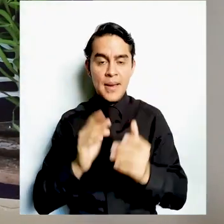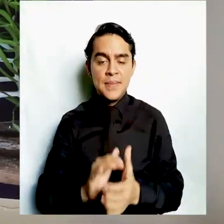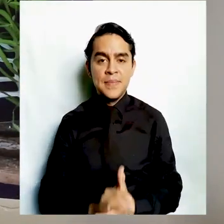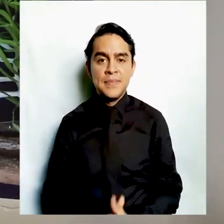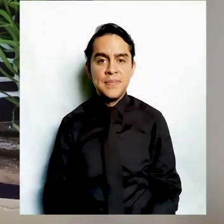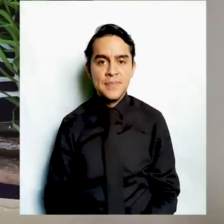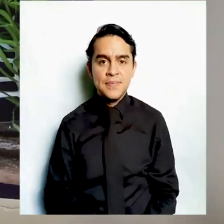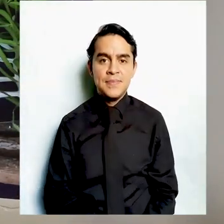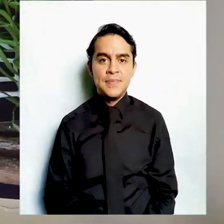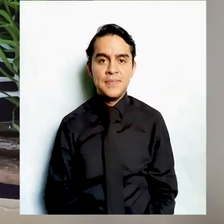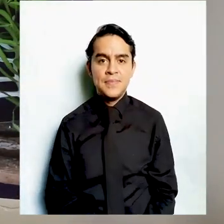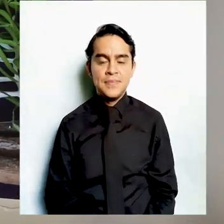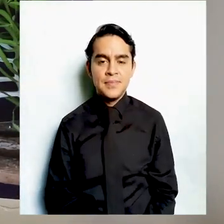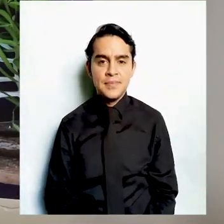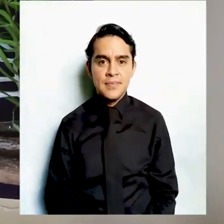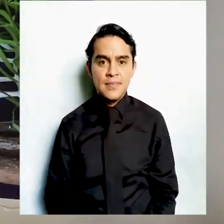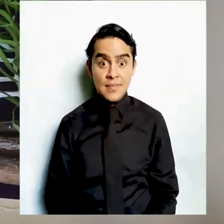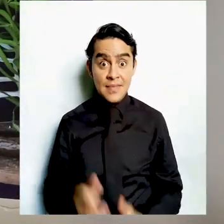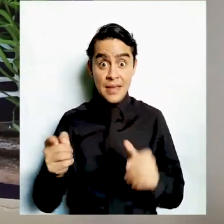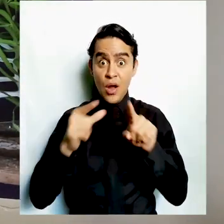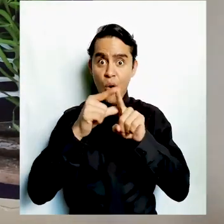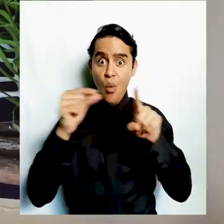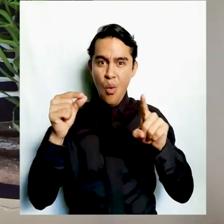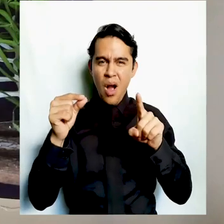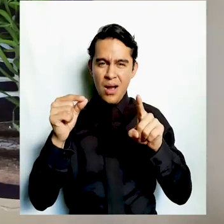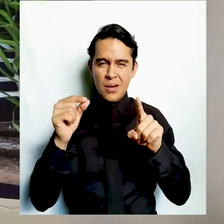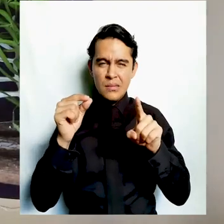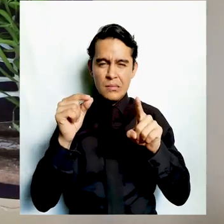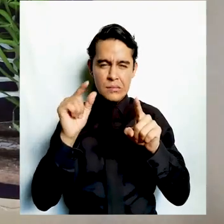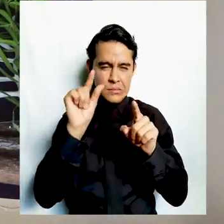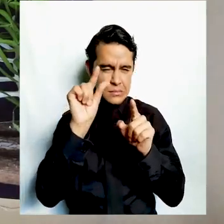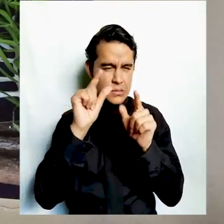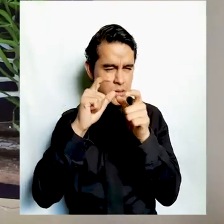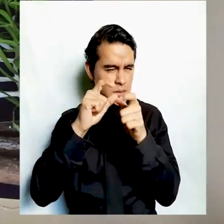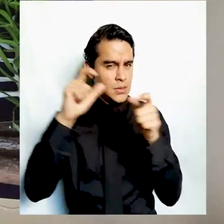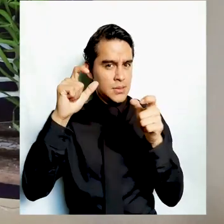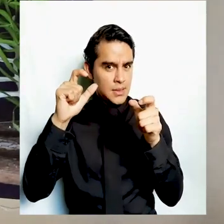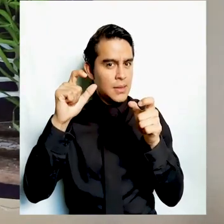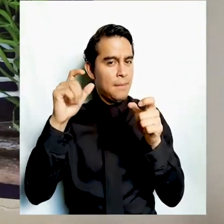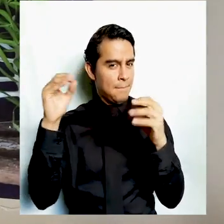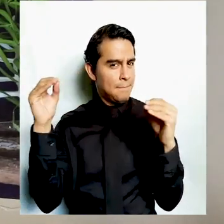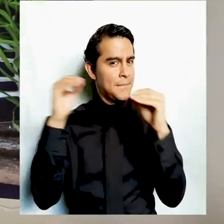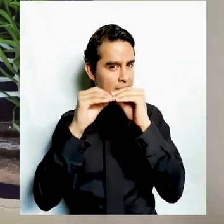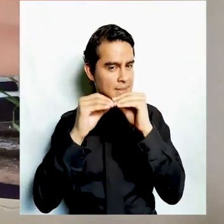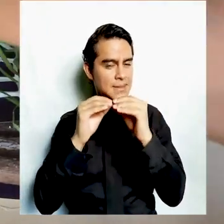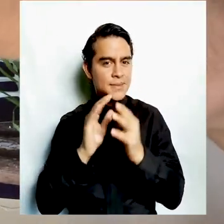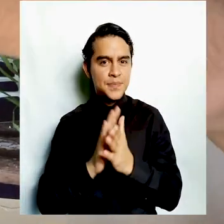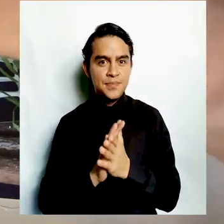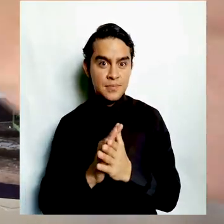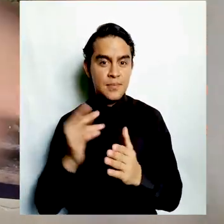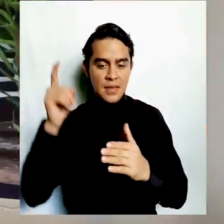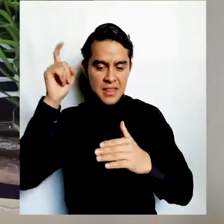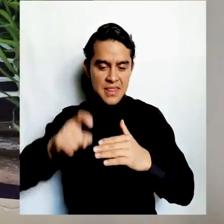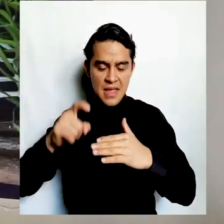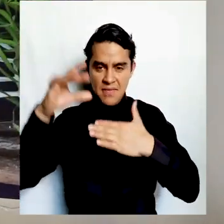Como estas hojas son más grandes y ocupan más espacio, las pegaremos aquí.